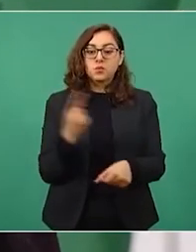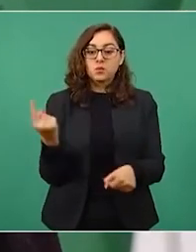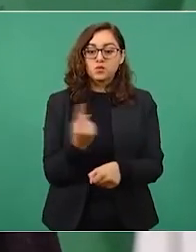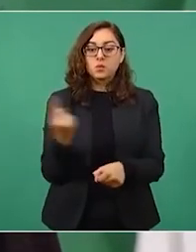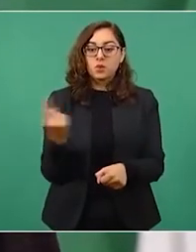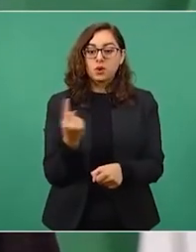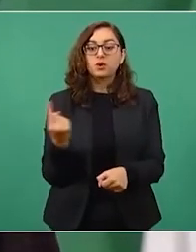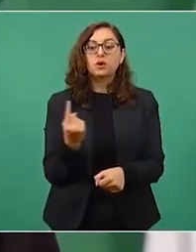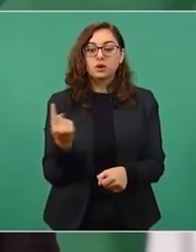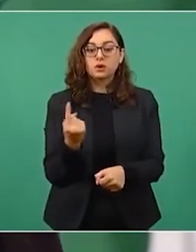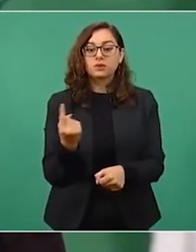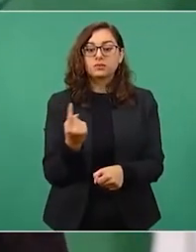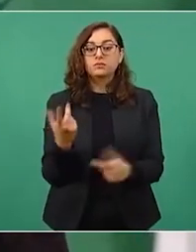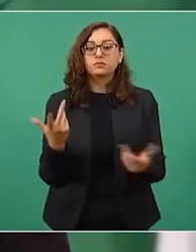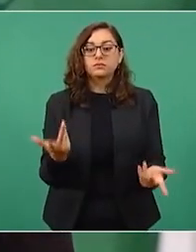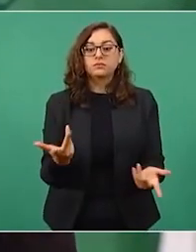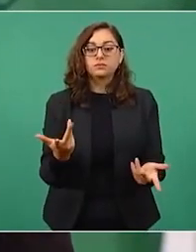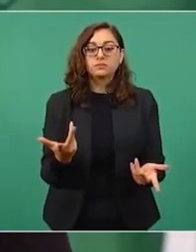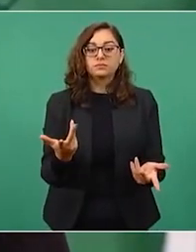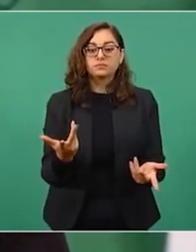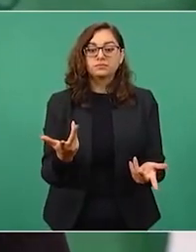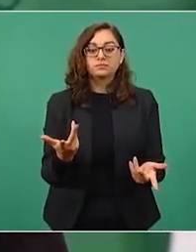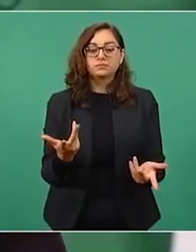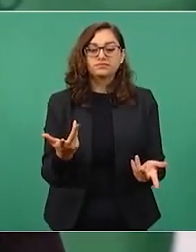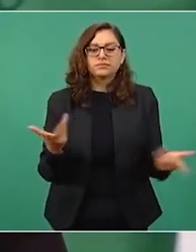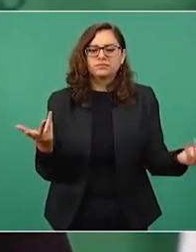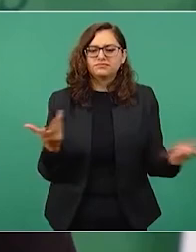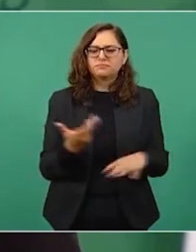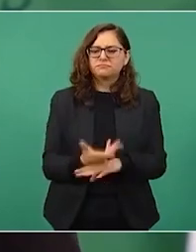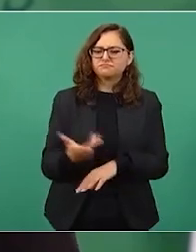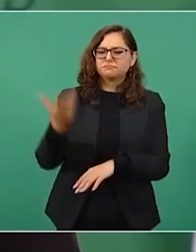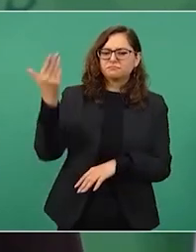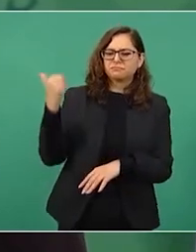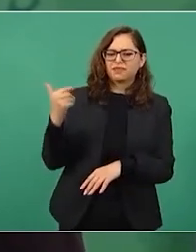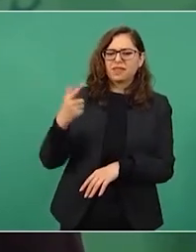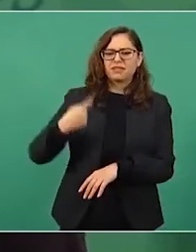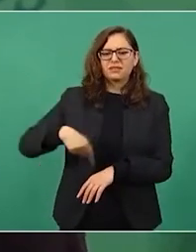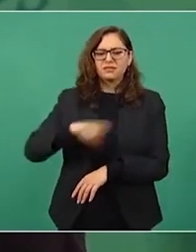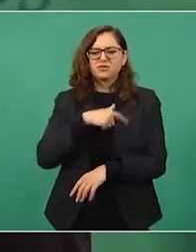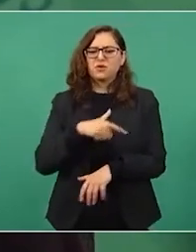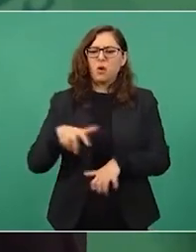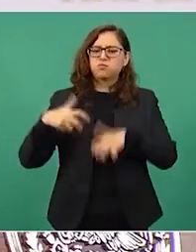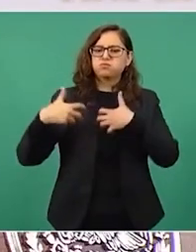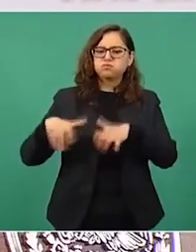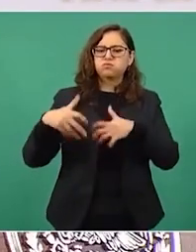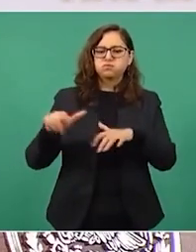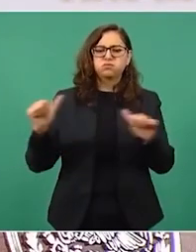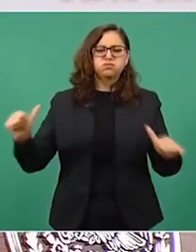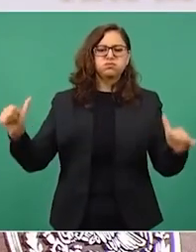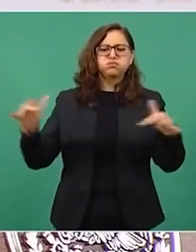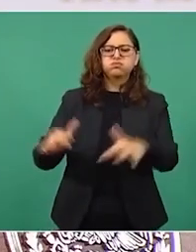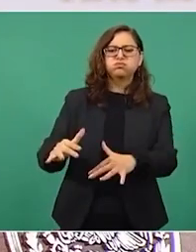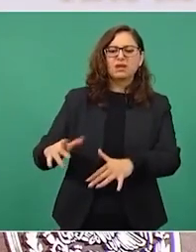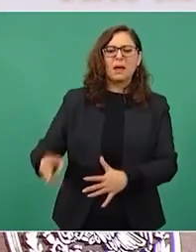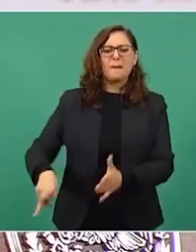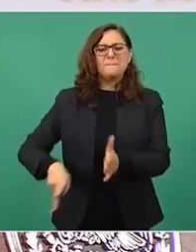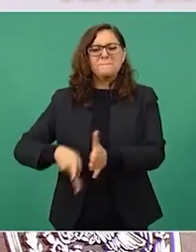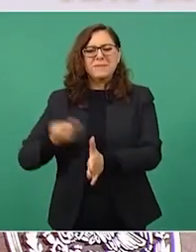por el meeting que hicimos cuántas veces nos hemos reunido en el Zócalo